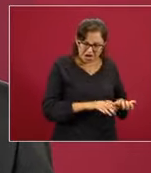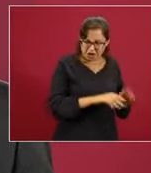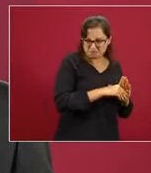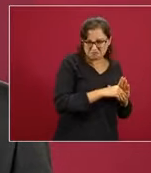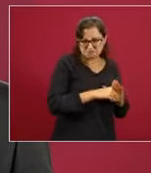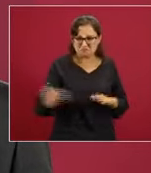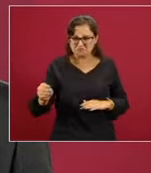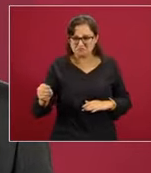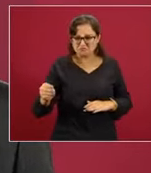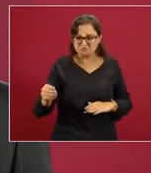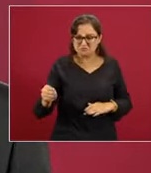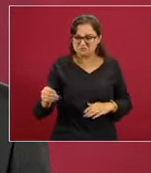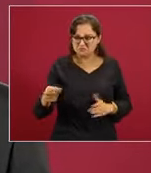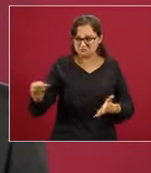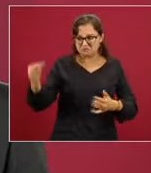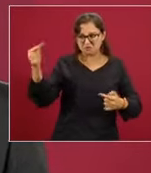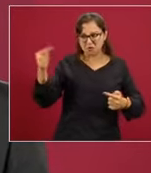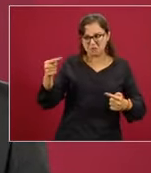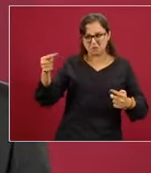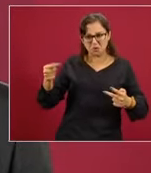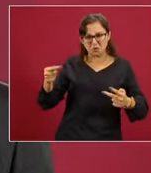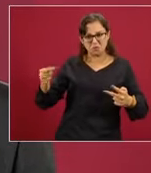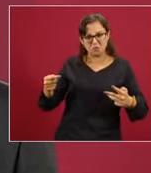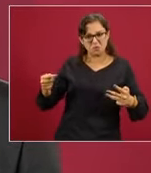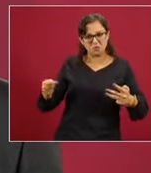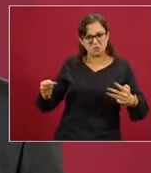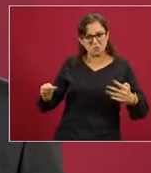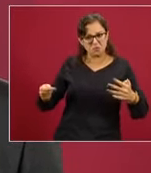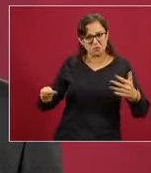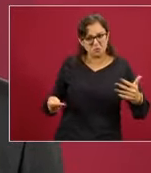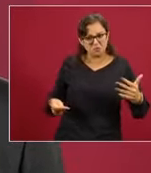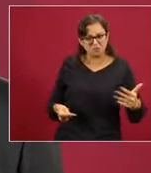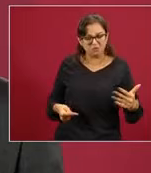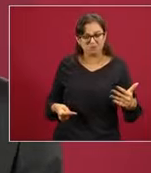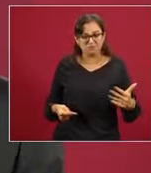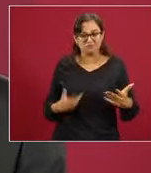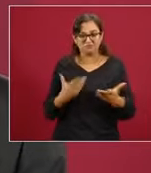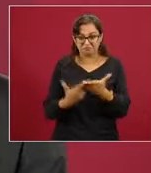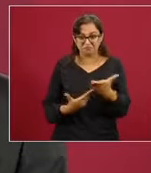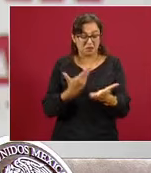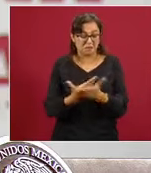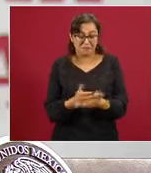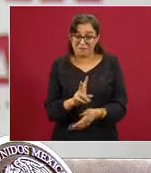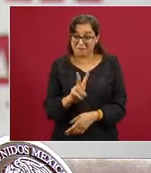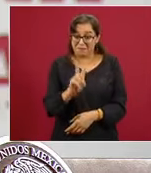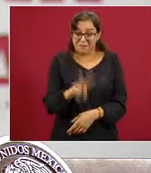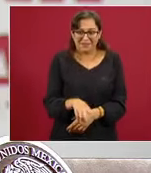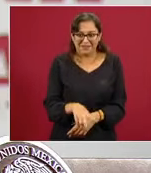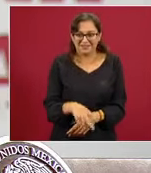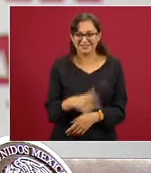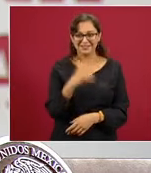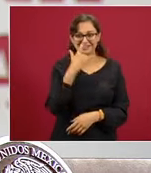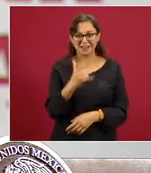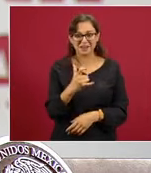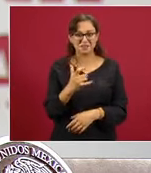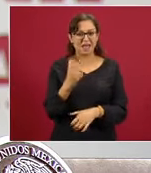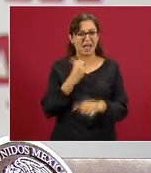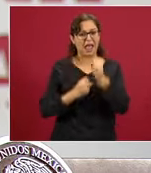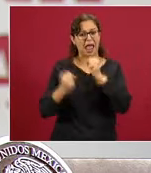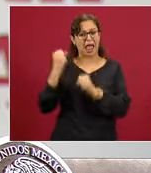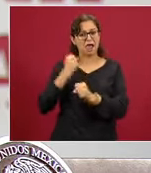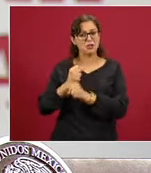elementos que fueron planteados justamente, y esto tiene relevancia histórica, al final de los años